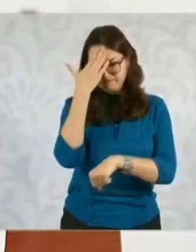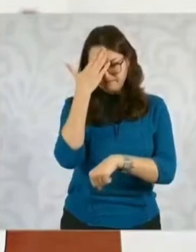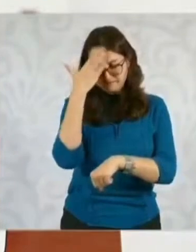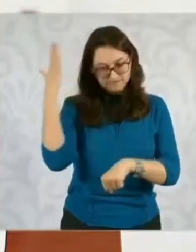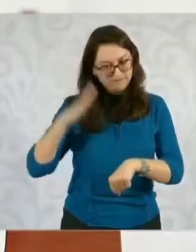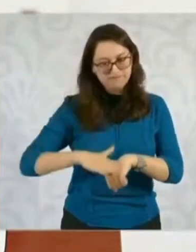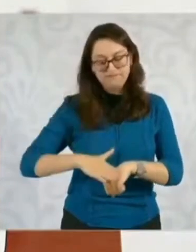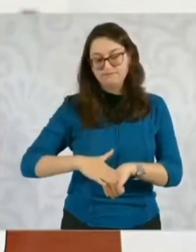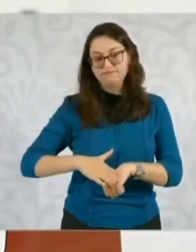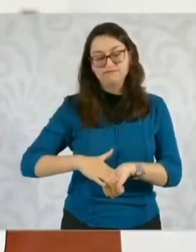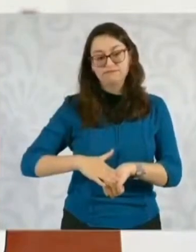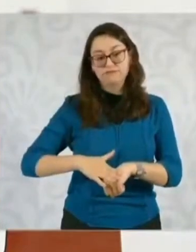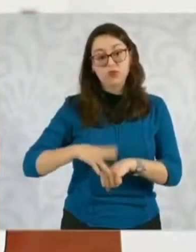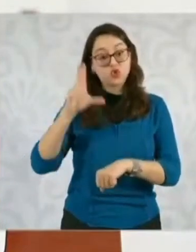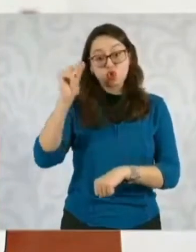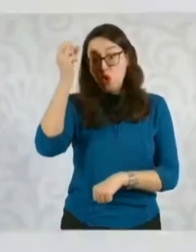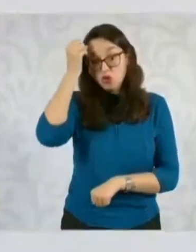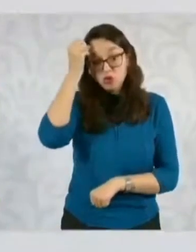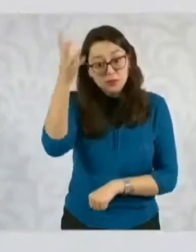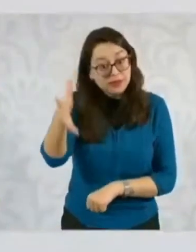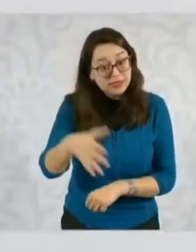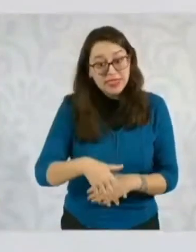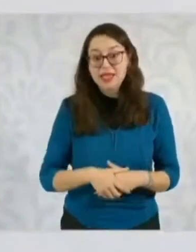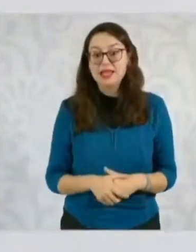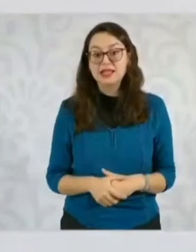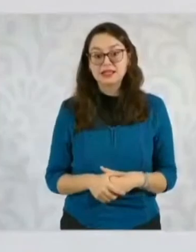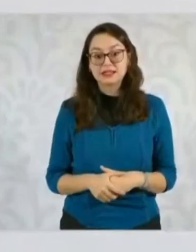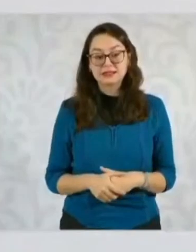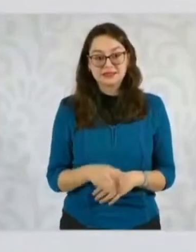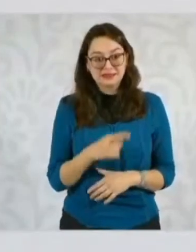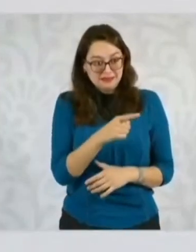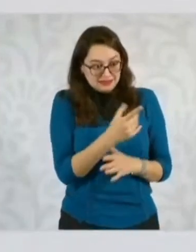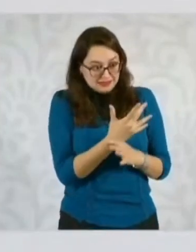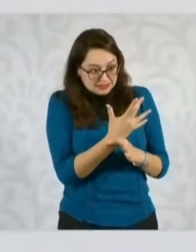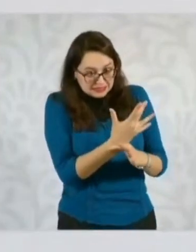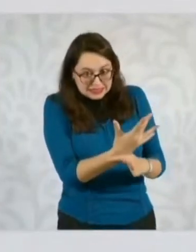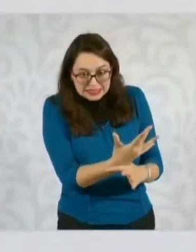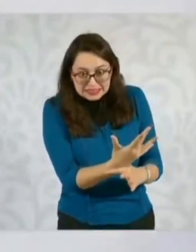reflexionemos sobre su declaración.